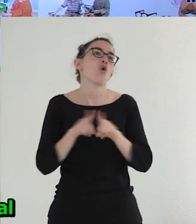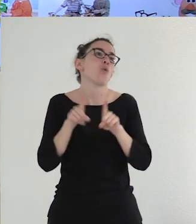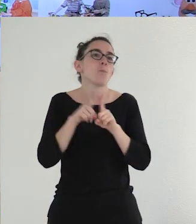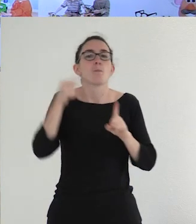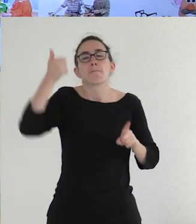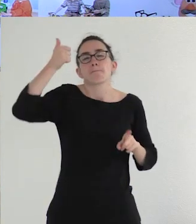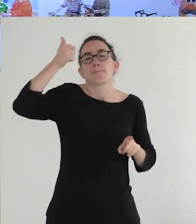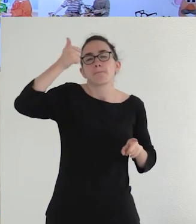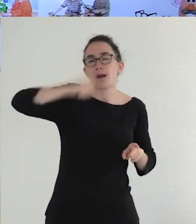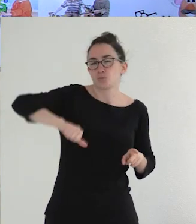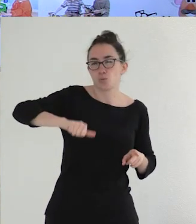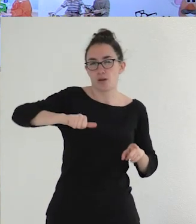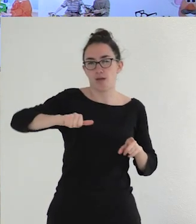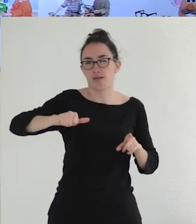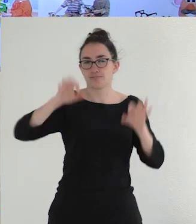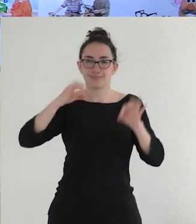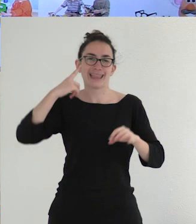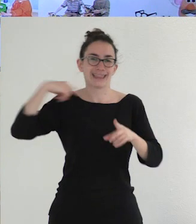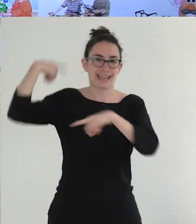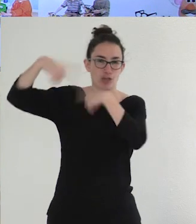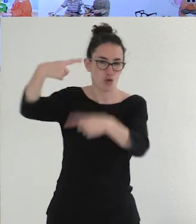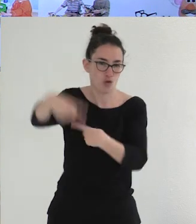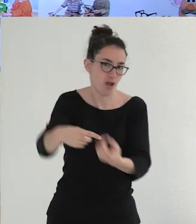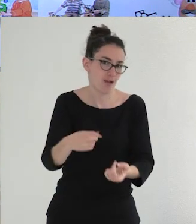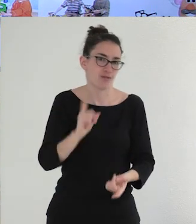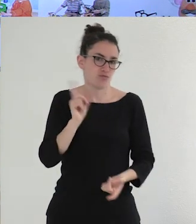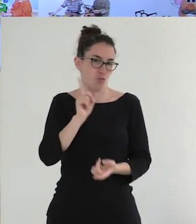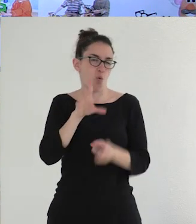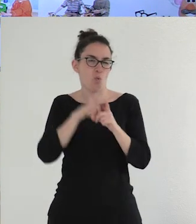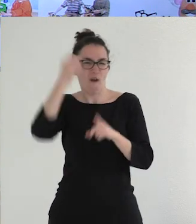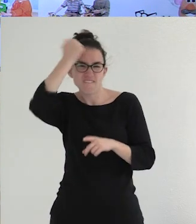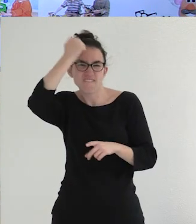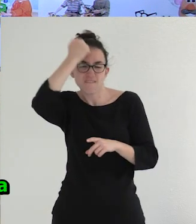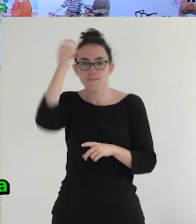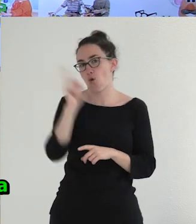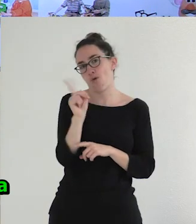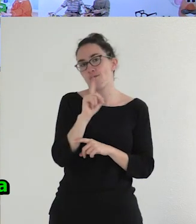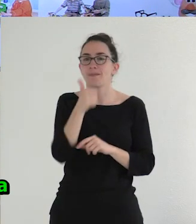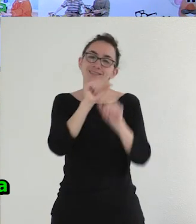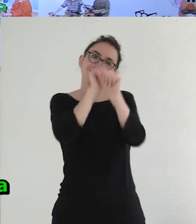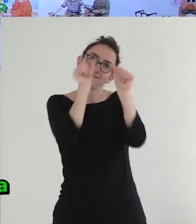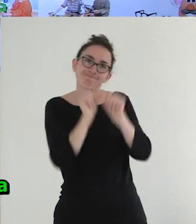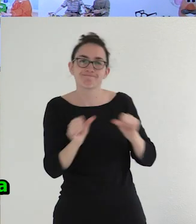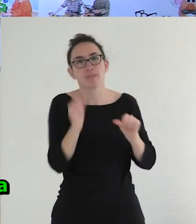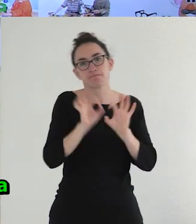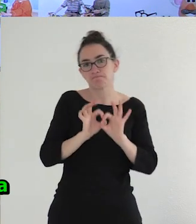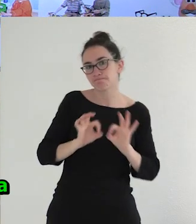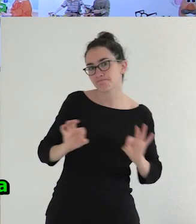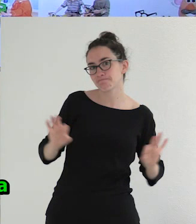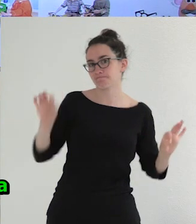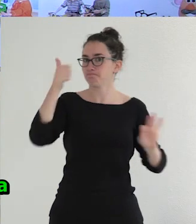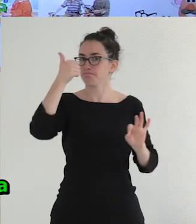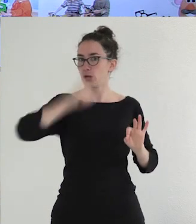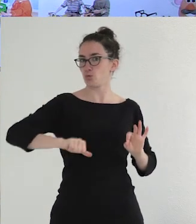como esta masculinidad tradicional, que prácticamente muy pocos hombres representan como más garrulas, sino que ahora estaríamos una versión como mucho más refinada de